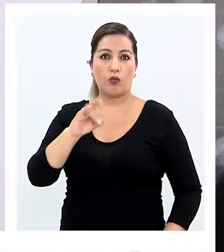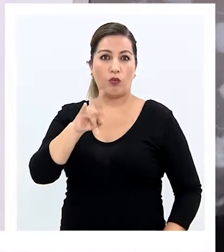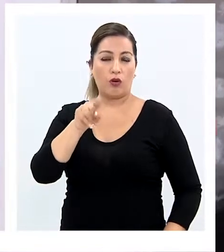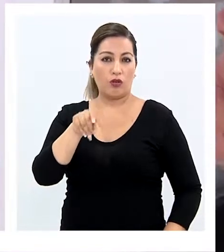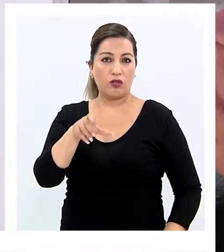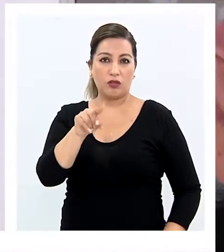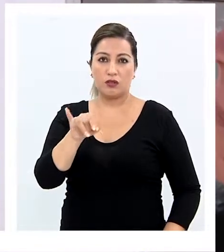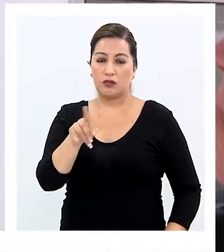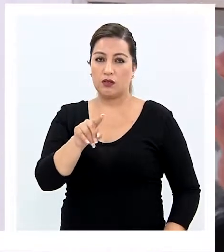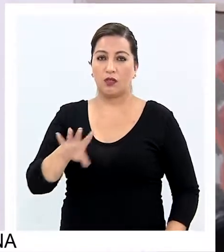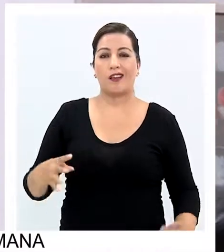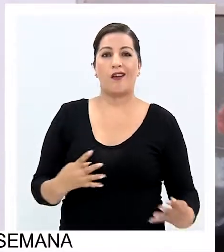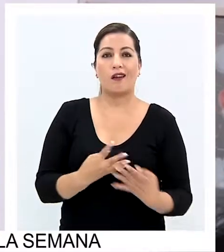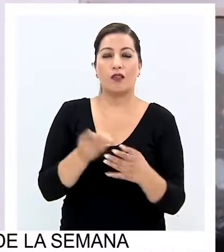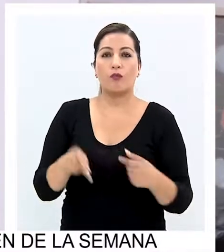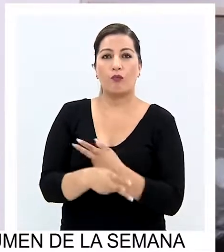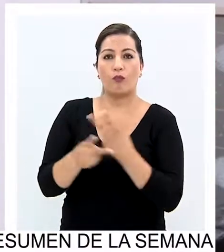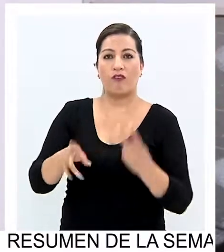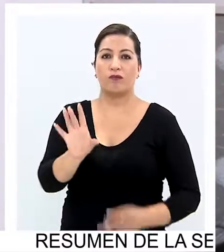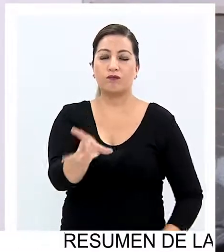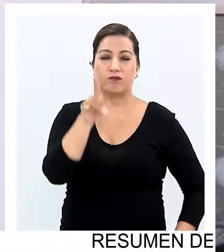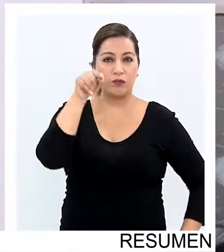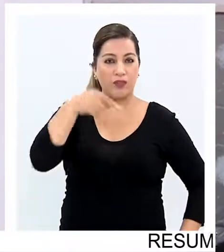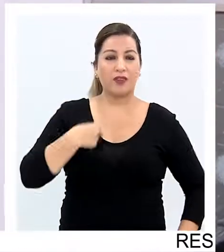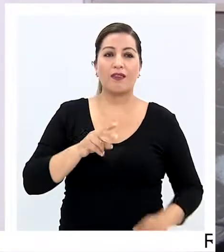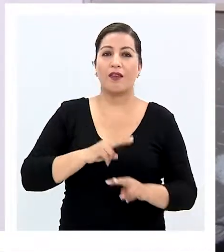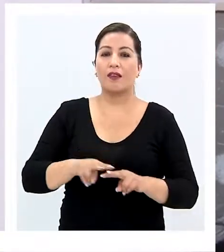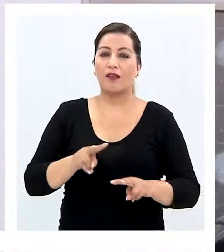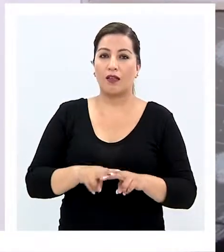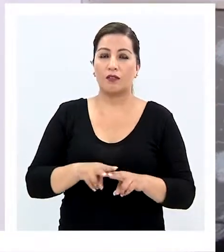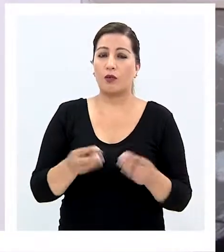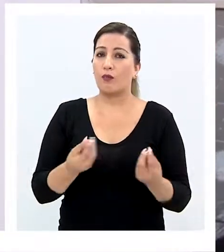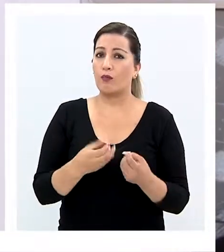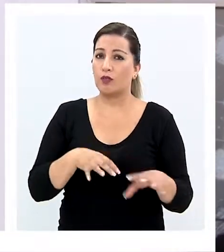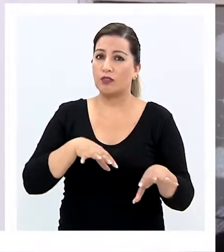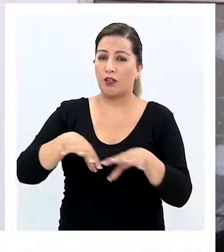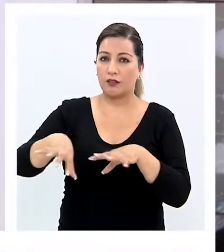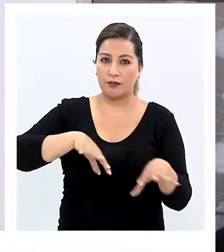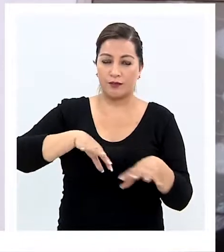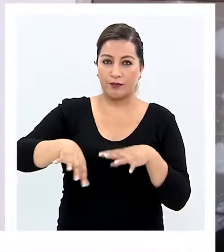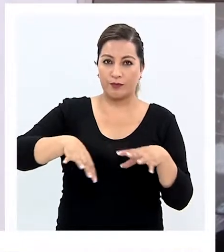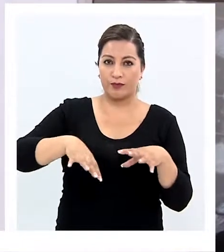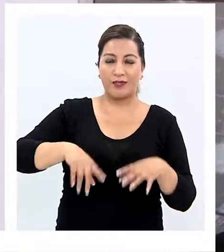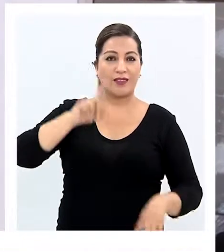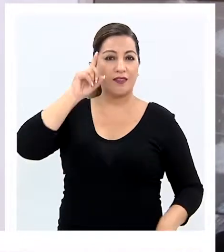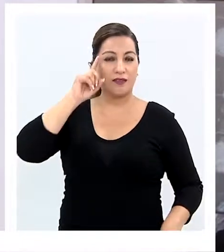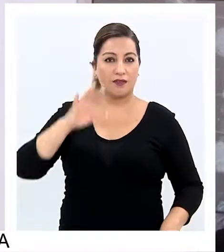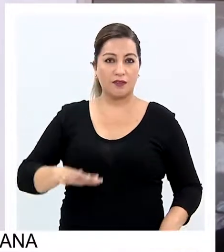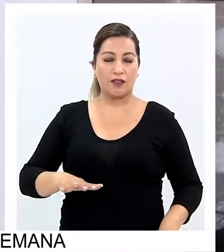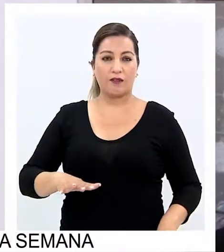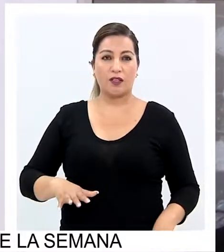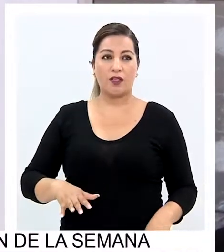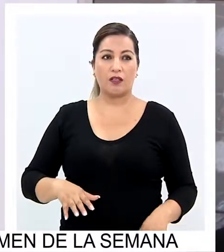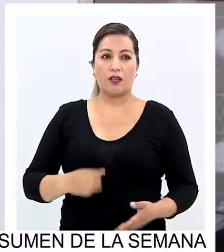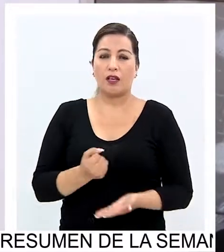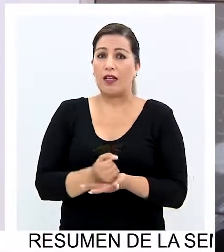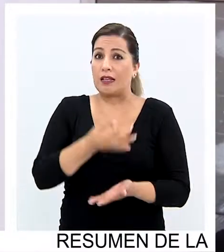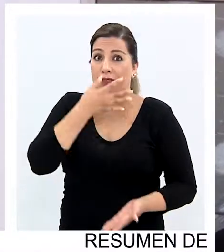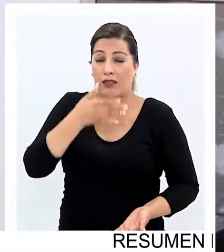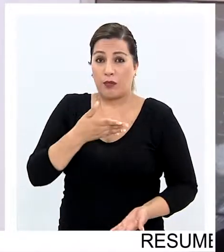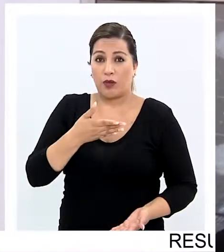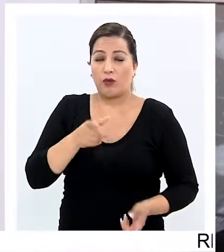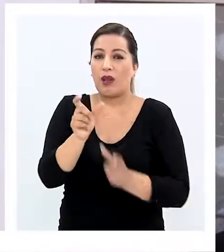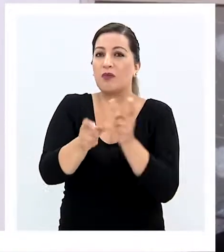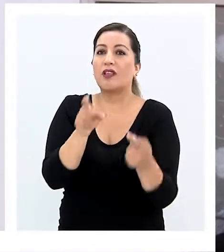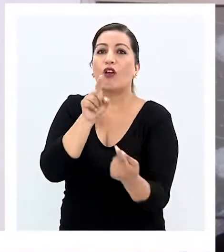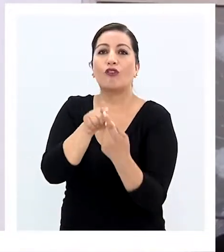pesquisado a través de la red pública y que implica realizar un conjunto de actividades y de acciones tendientes a hacer el tratamiento de todas las personas que